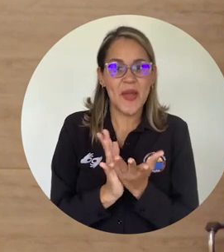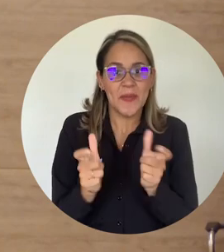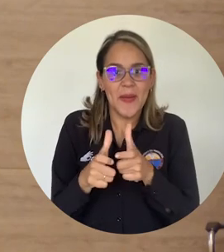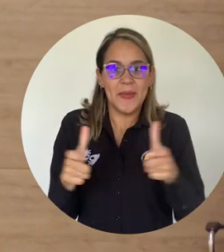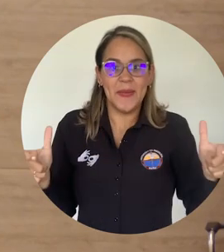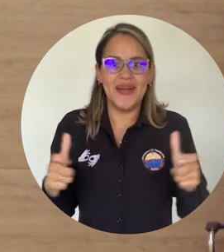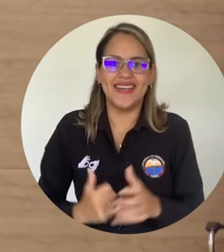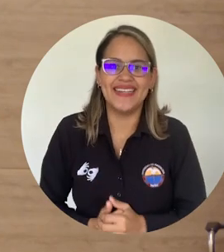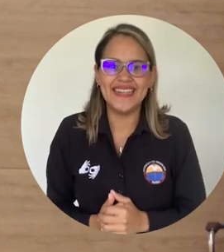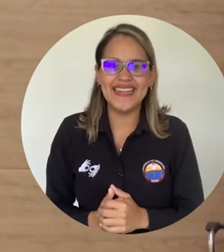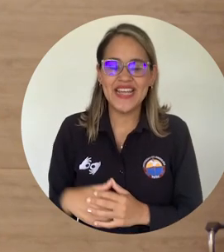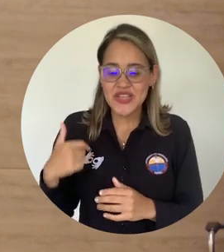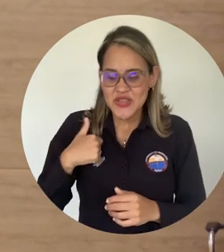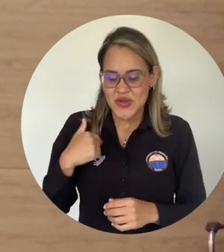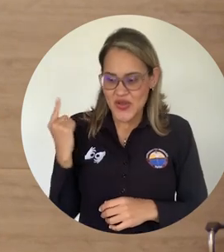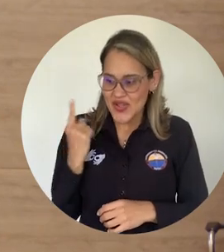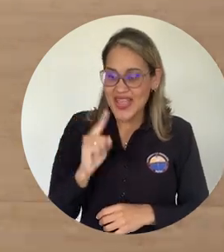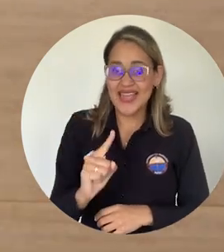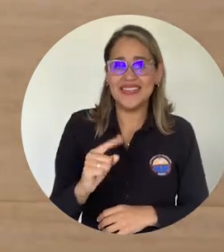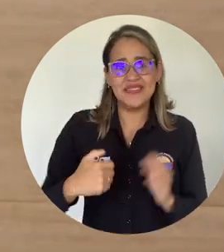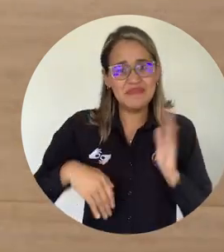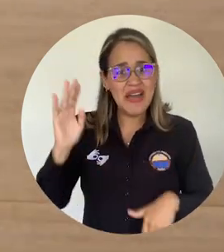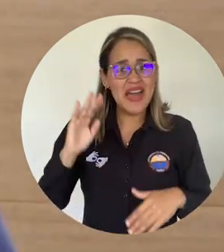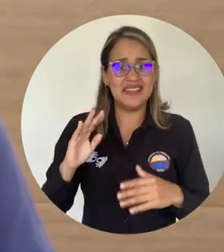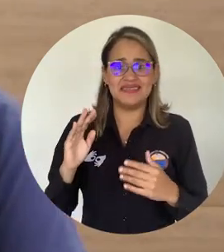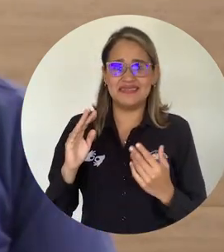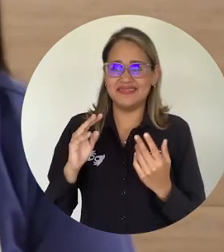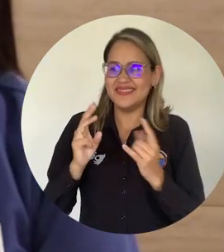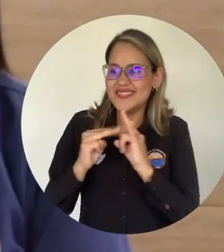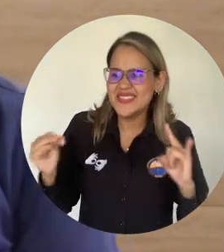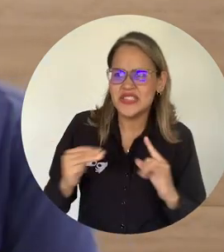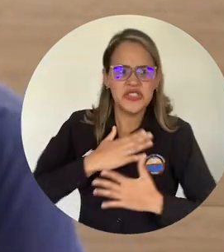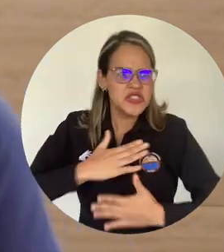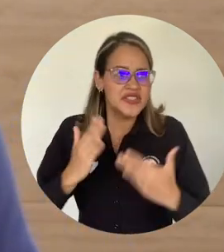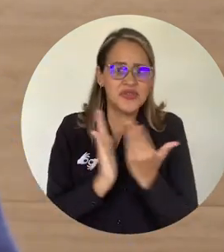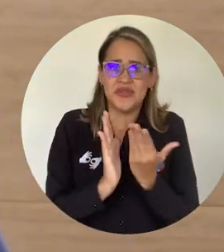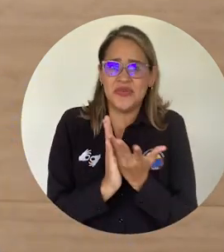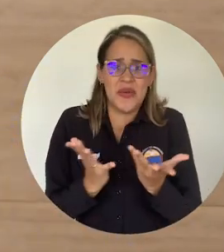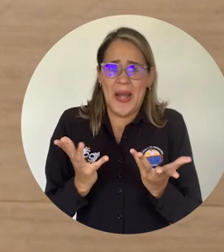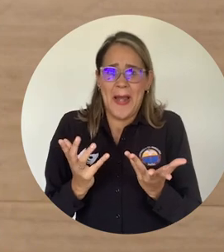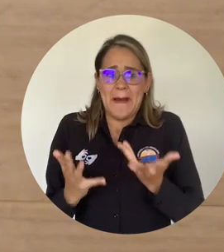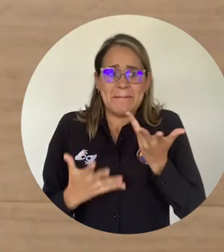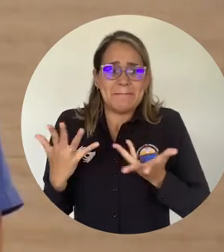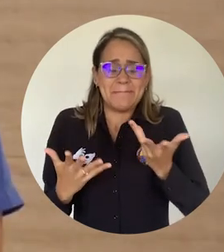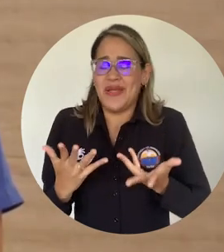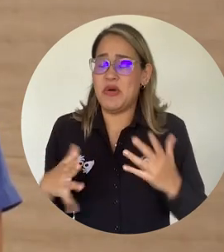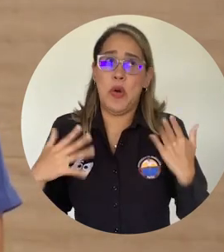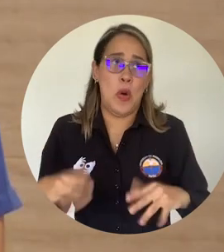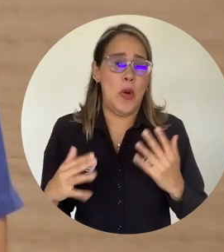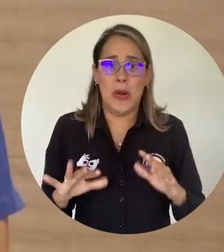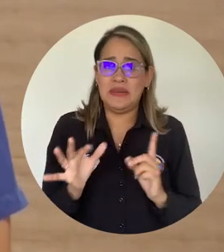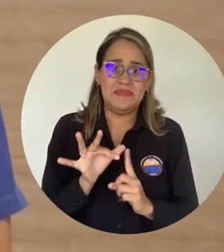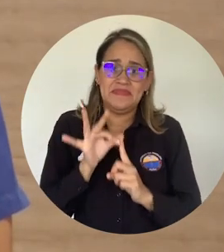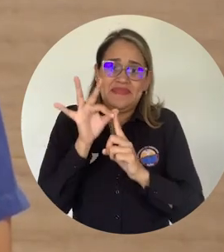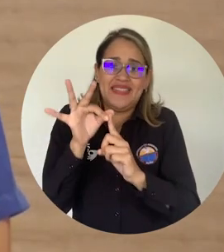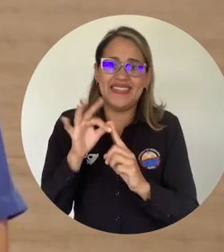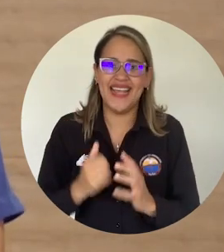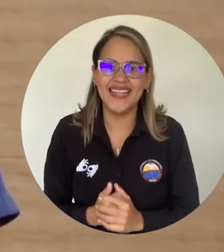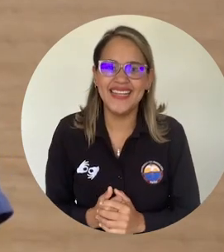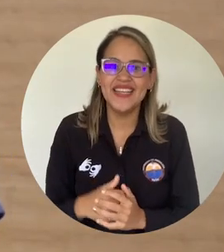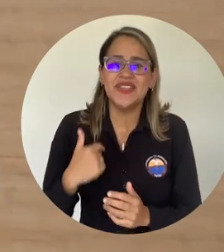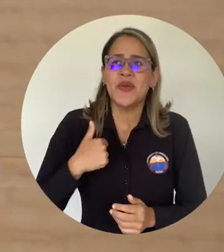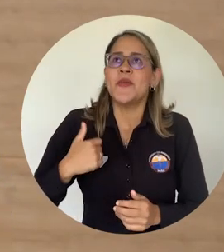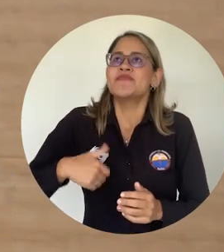dedicado a la universidad es indescriptible. No podría ponerlo en palabras. Toda mi vida voy a estar eternamente